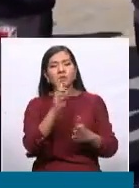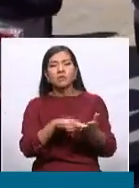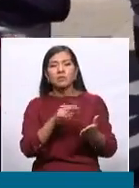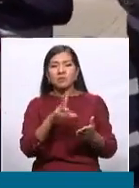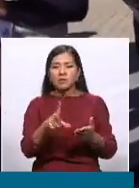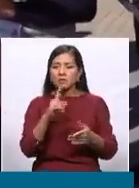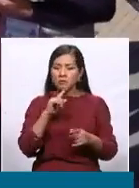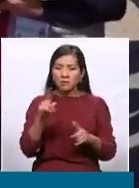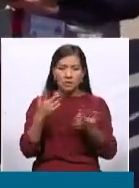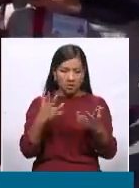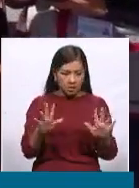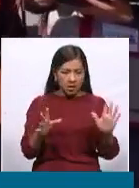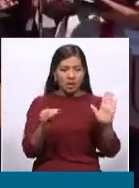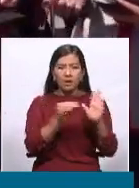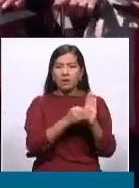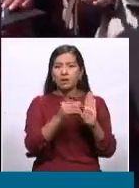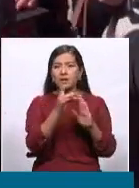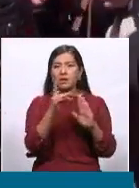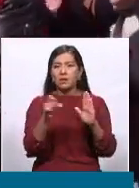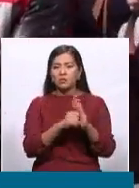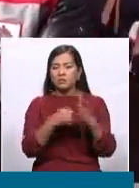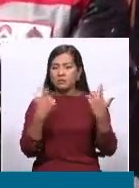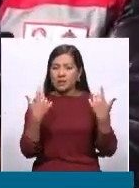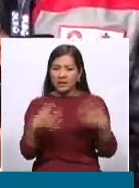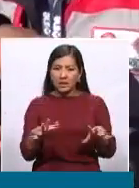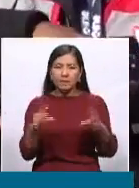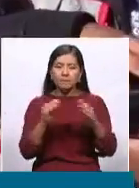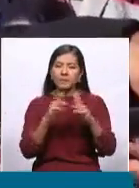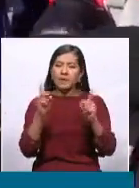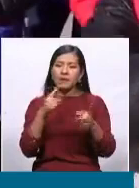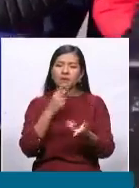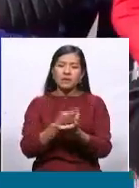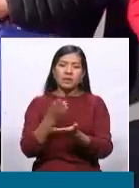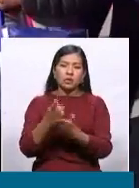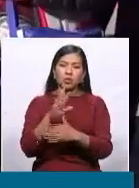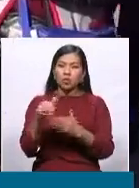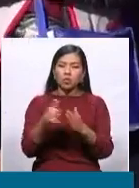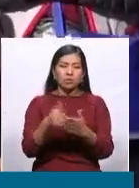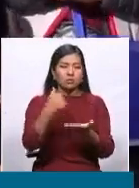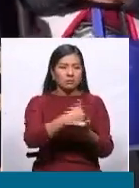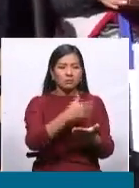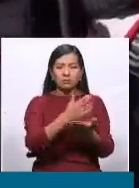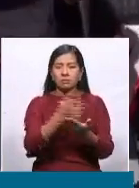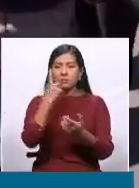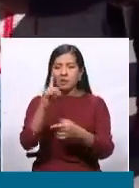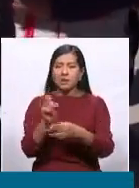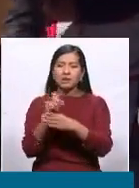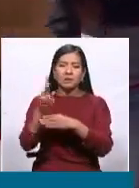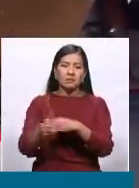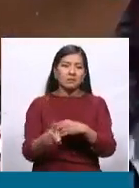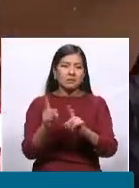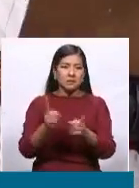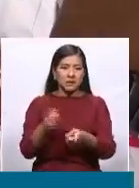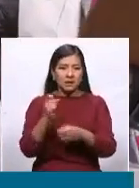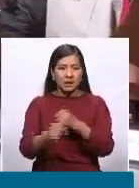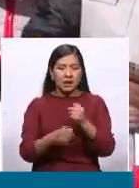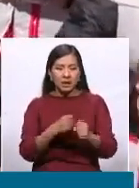que ya está establecido en un decreto supremo, incluyendo la redistribución de los ingresos para el mes de septiembre del mismo año,